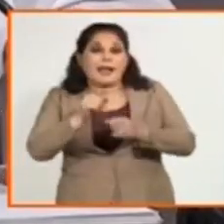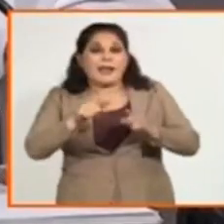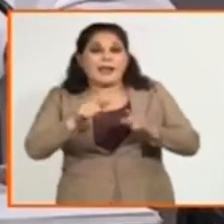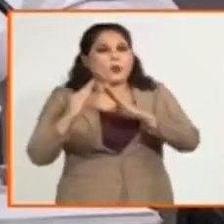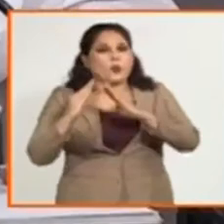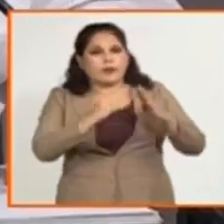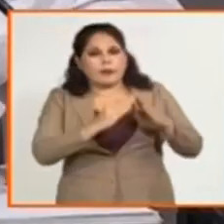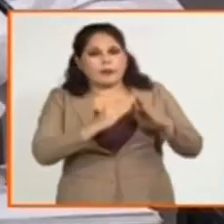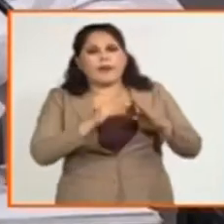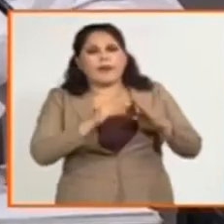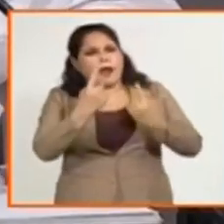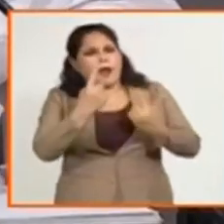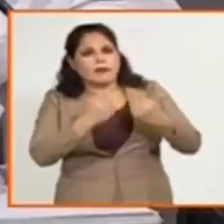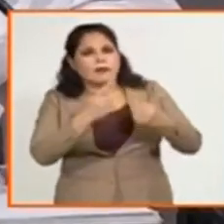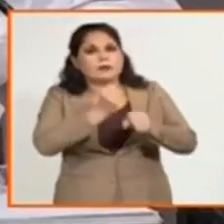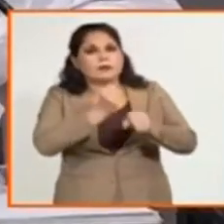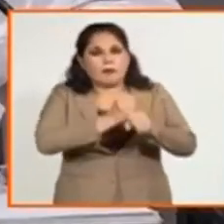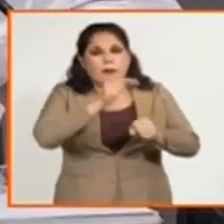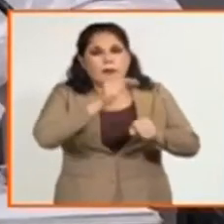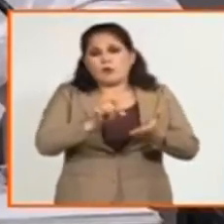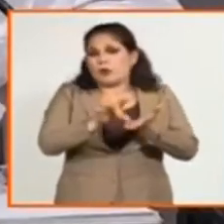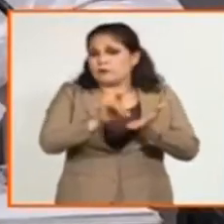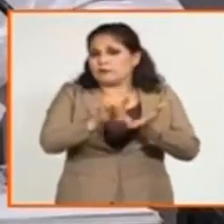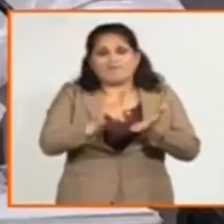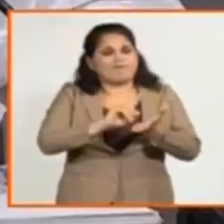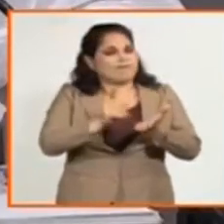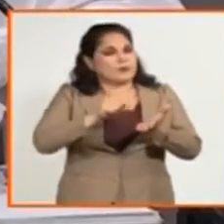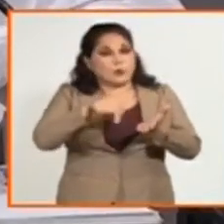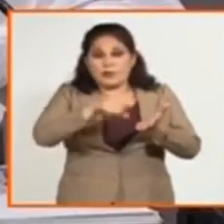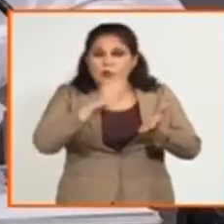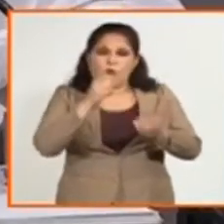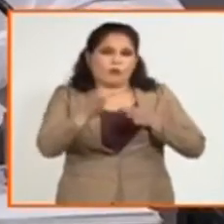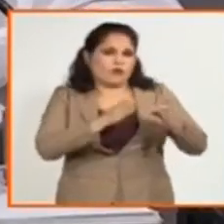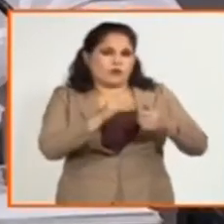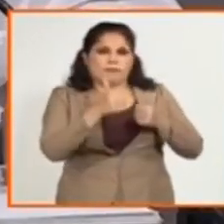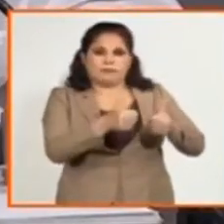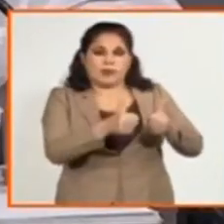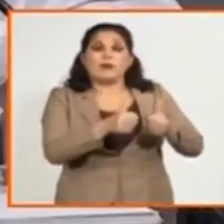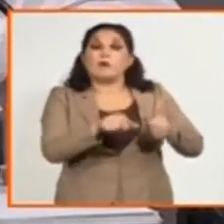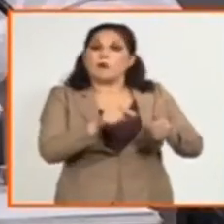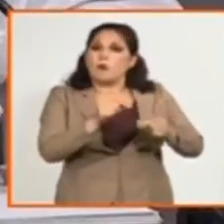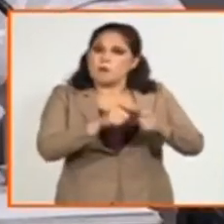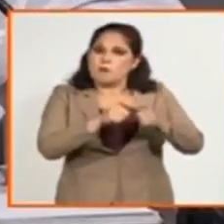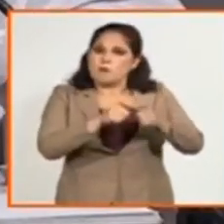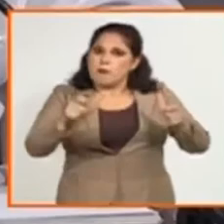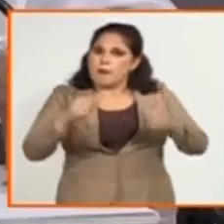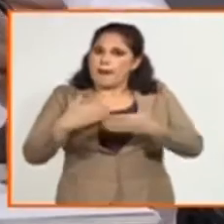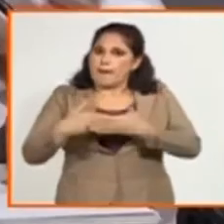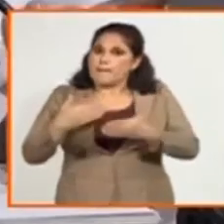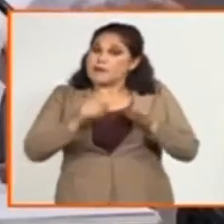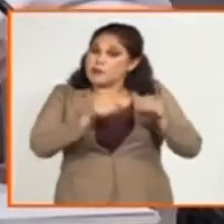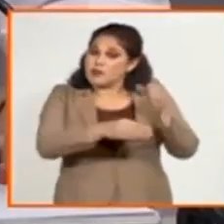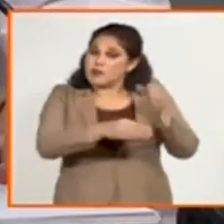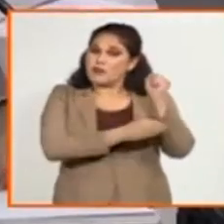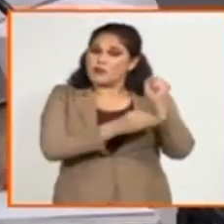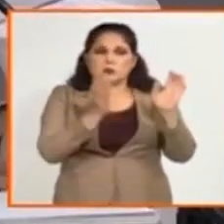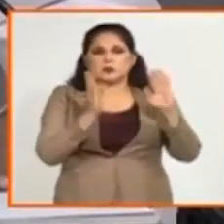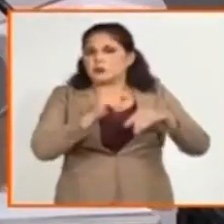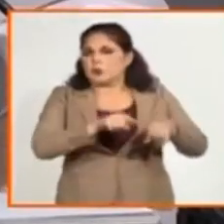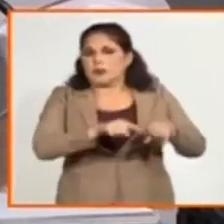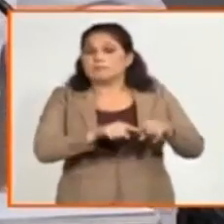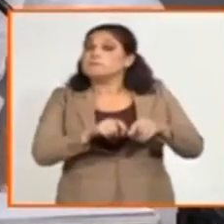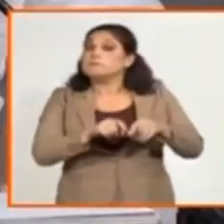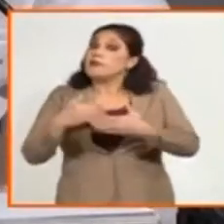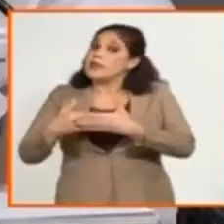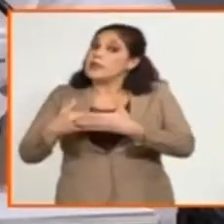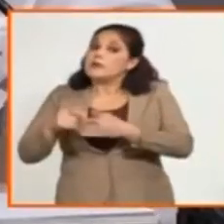que buscar la variante y realmente es algo que no nos gusta y lo que hace falta es seguir incrementando en eso y fortalecerse el movimiento muy bonito de las cooperativas.